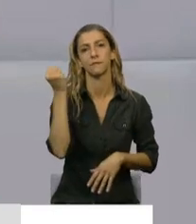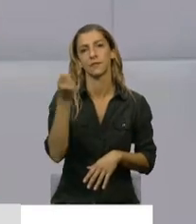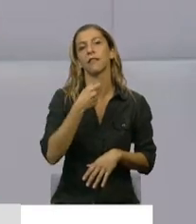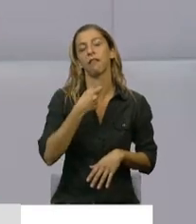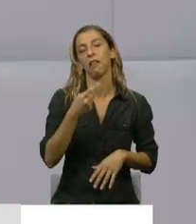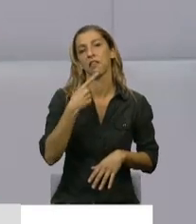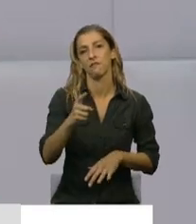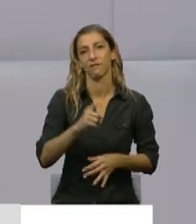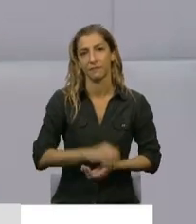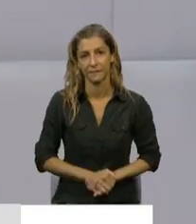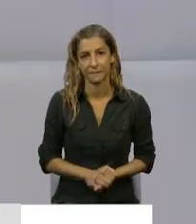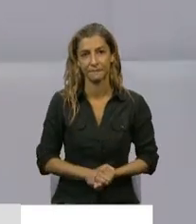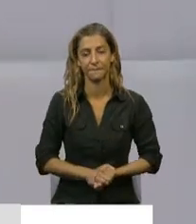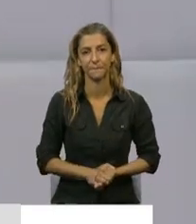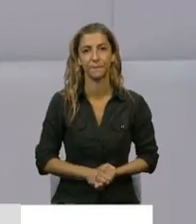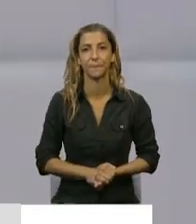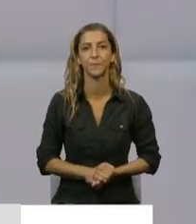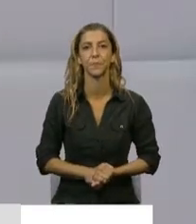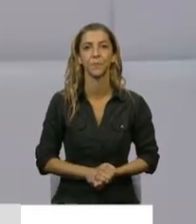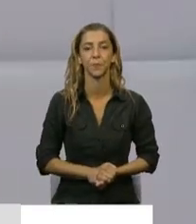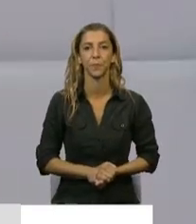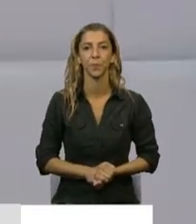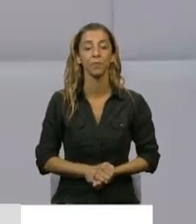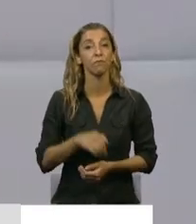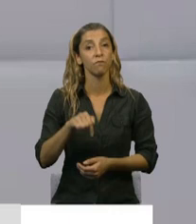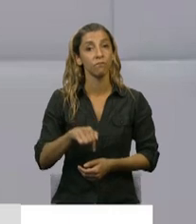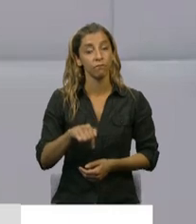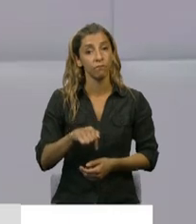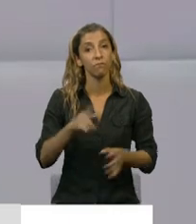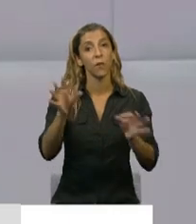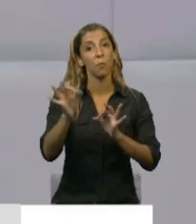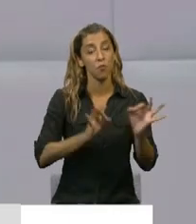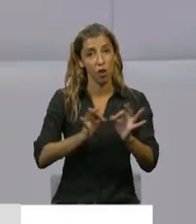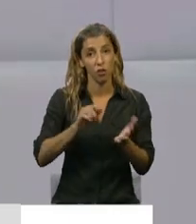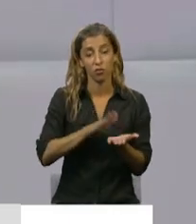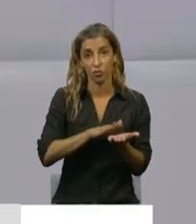estoy haciendo del proyecto. El proyecto que estamos considerando